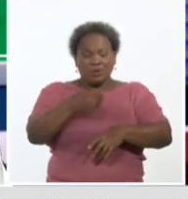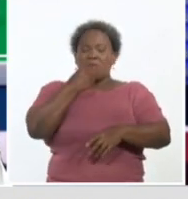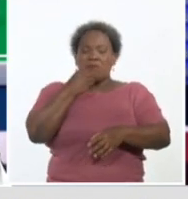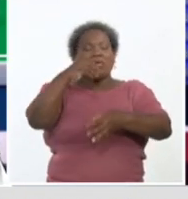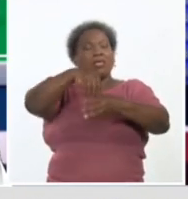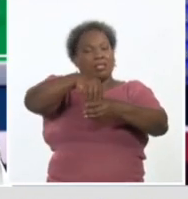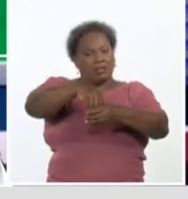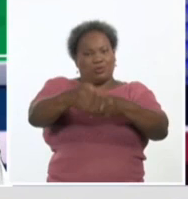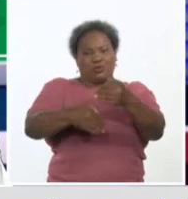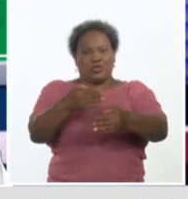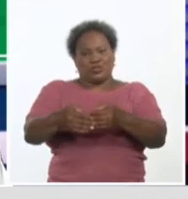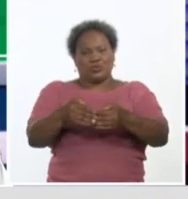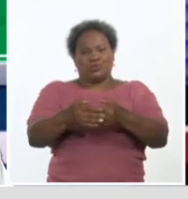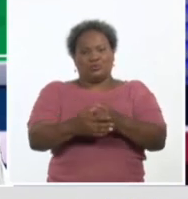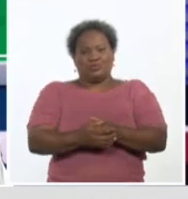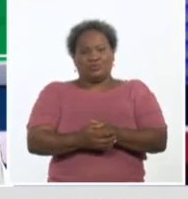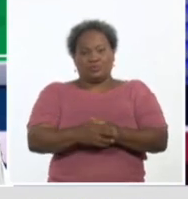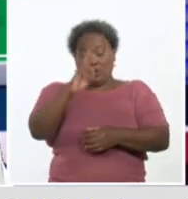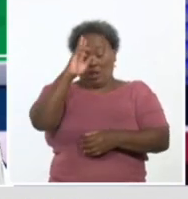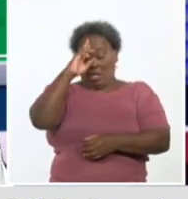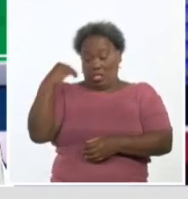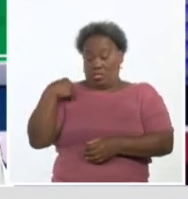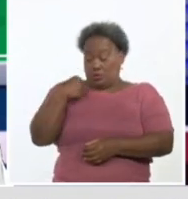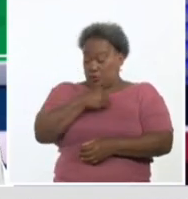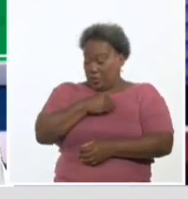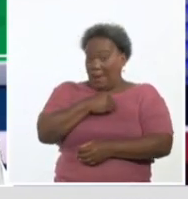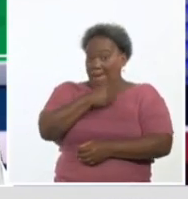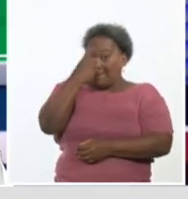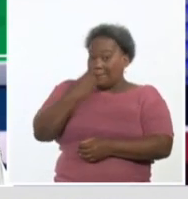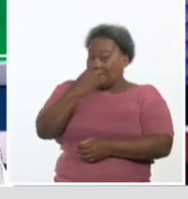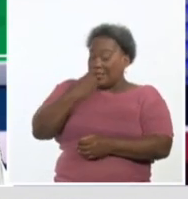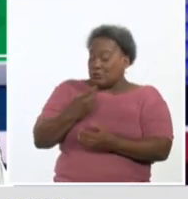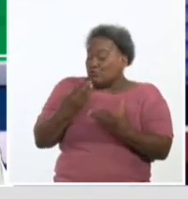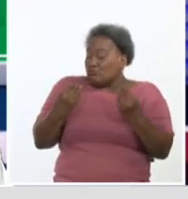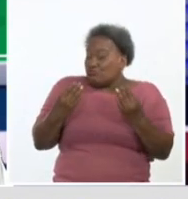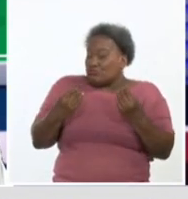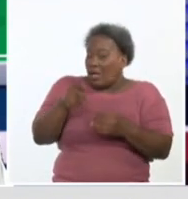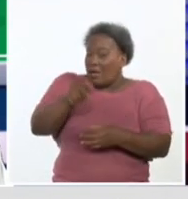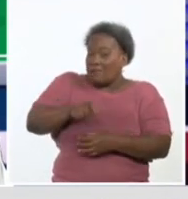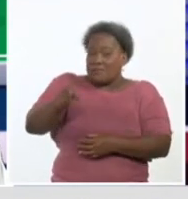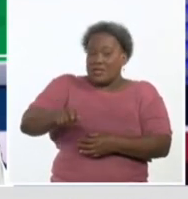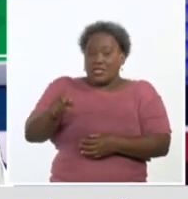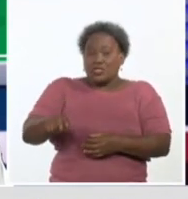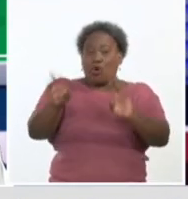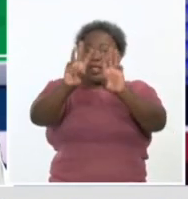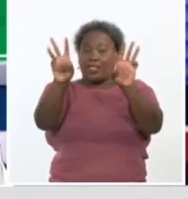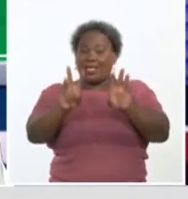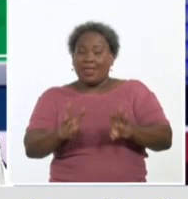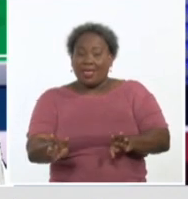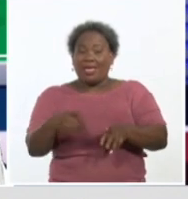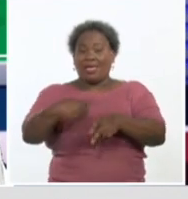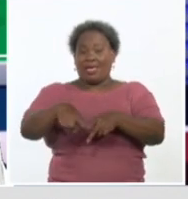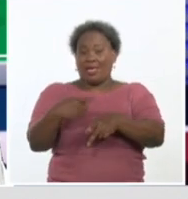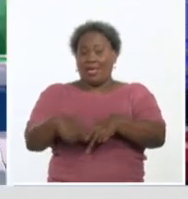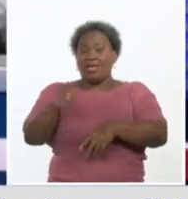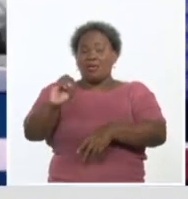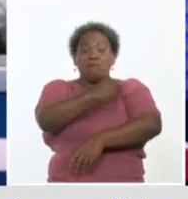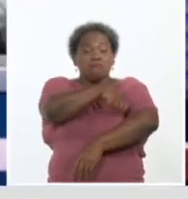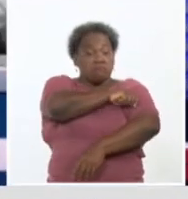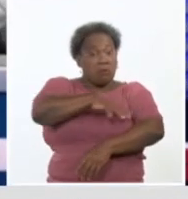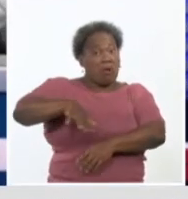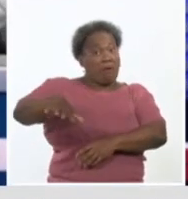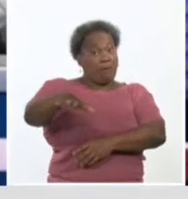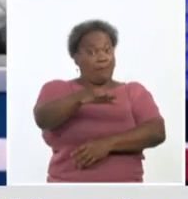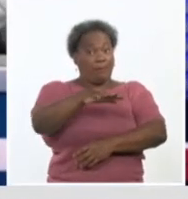proceso de vacunación. Doctora, una de las preguntas más frecuentes, sobre todo en usuarios de redes sociales, también en población en general,